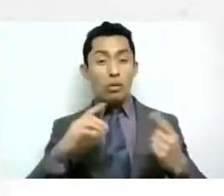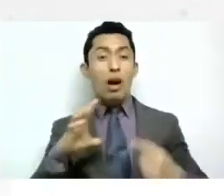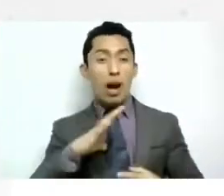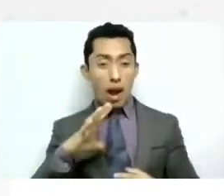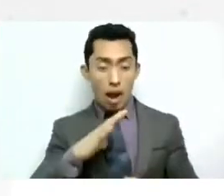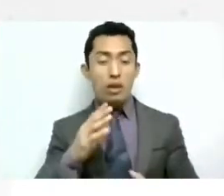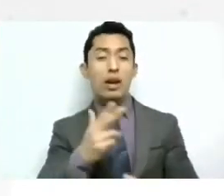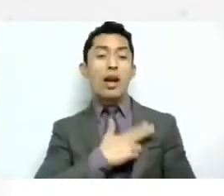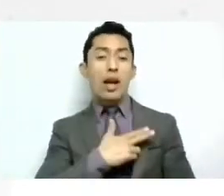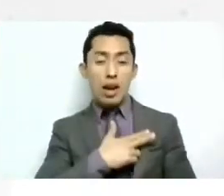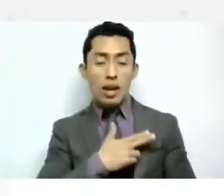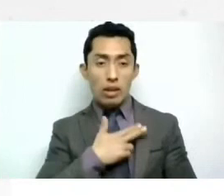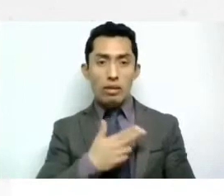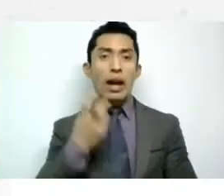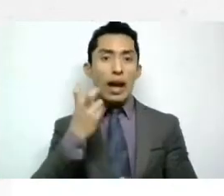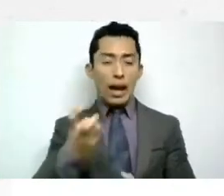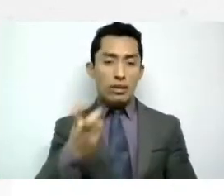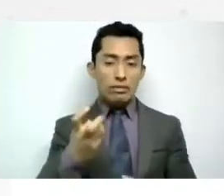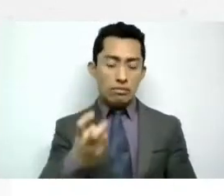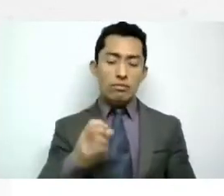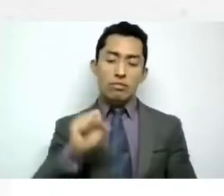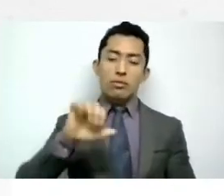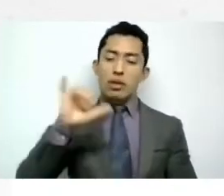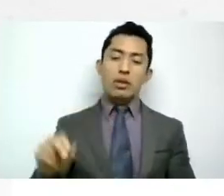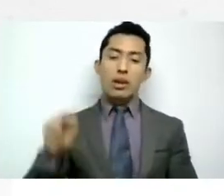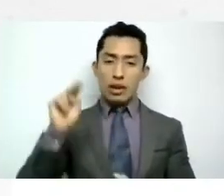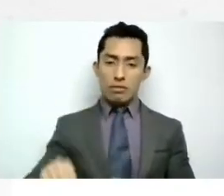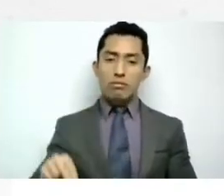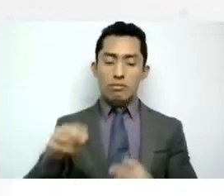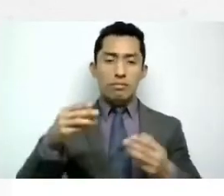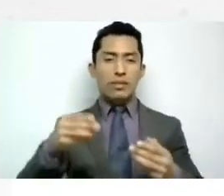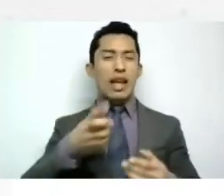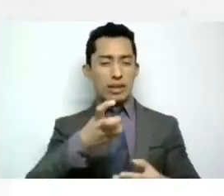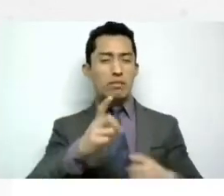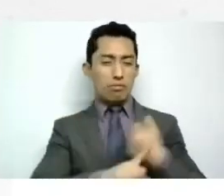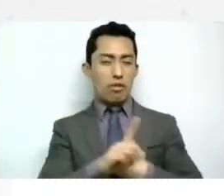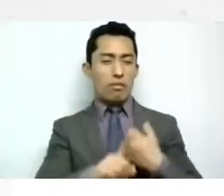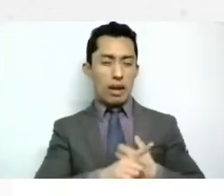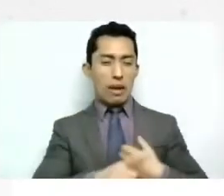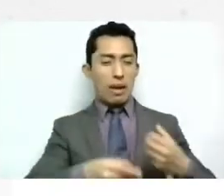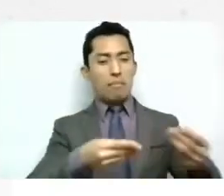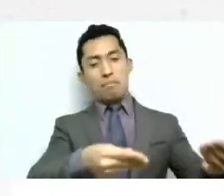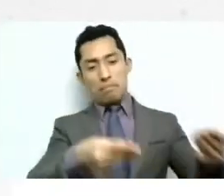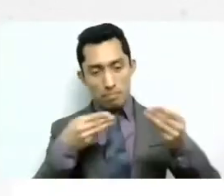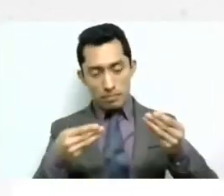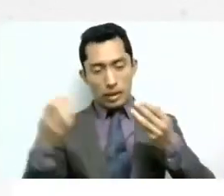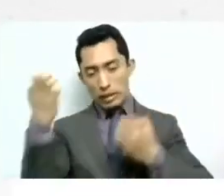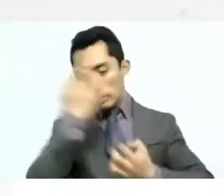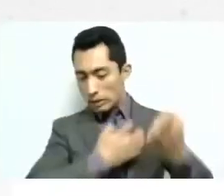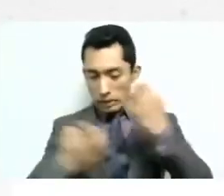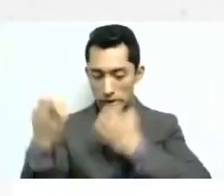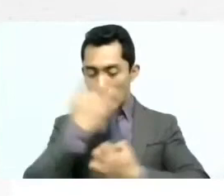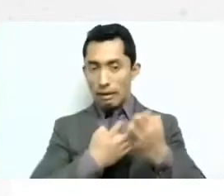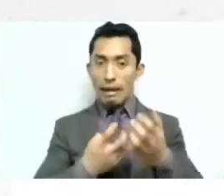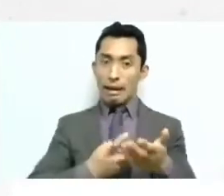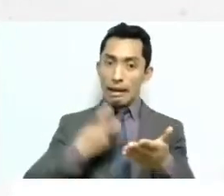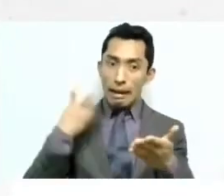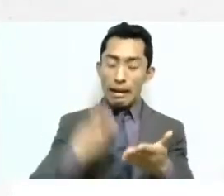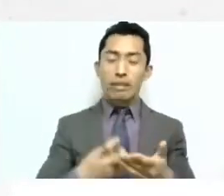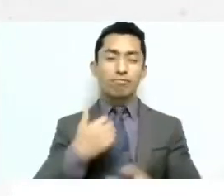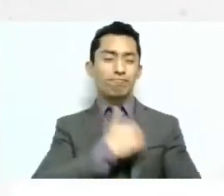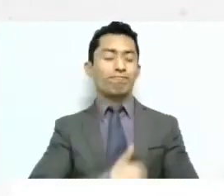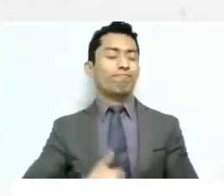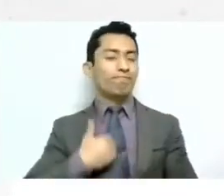entonces es por eso que la Suprema Corte atrae esto y que a partir de este este lamentable